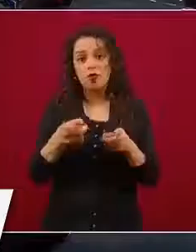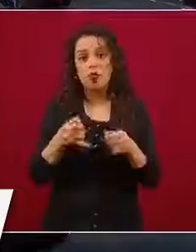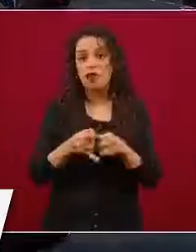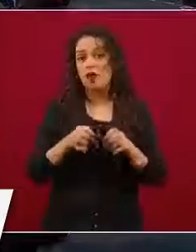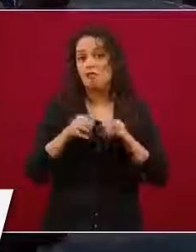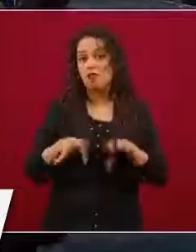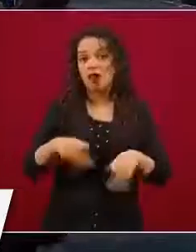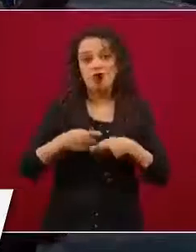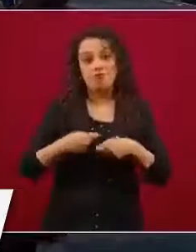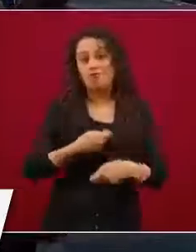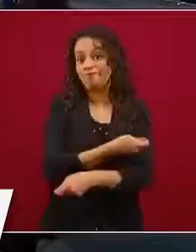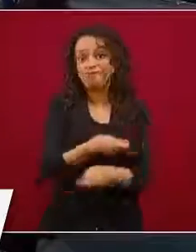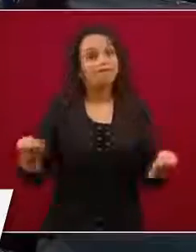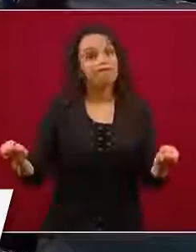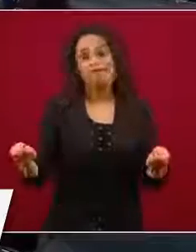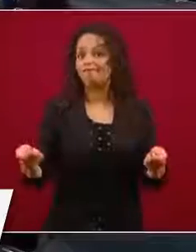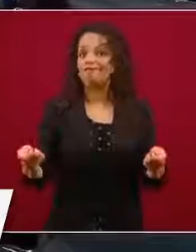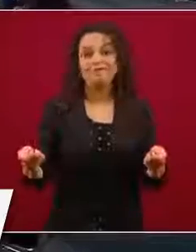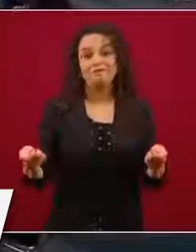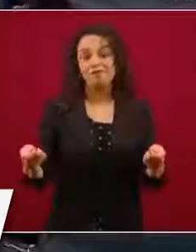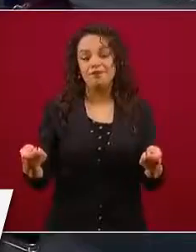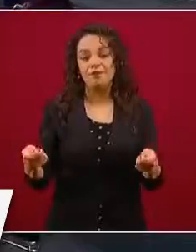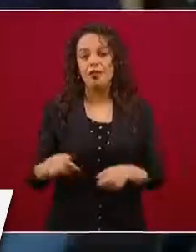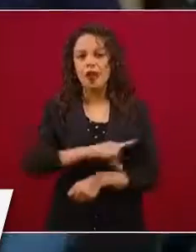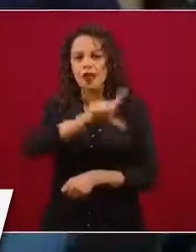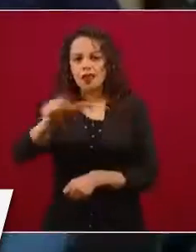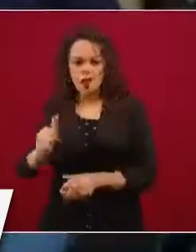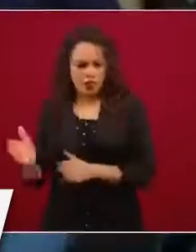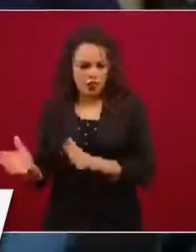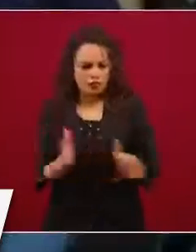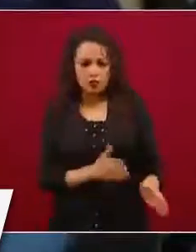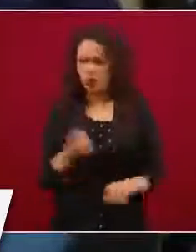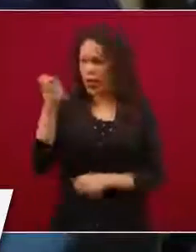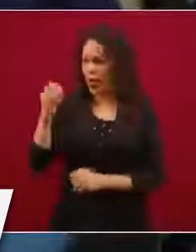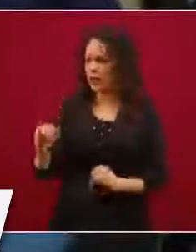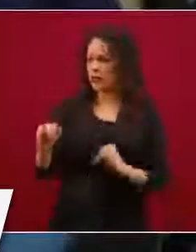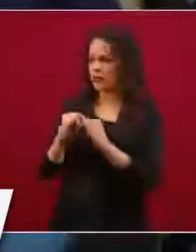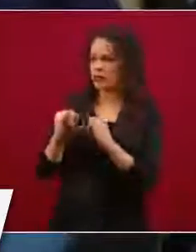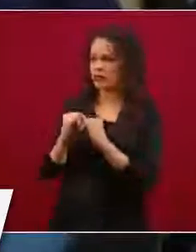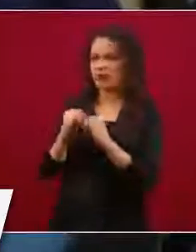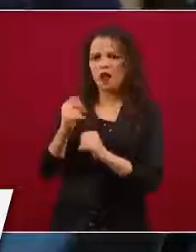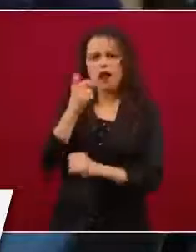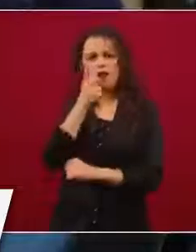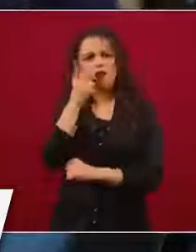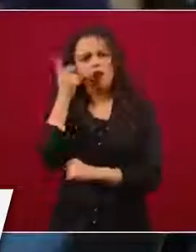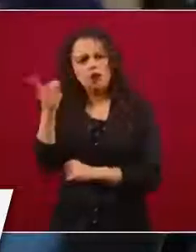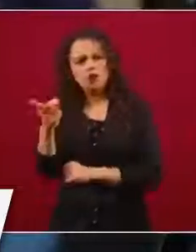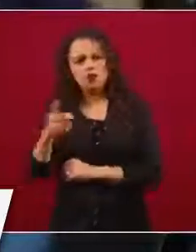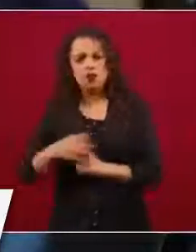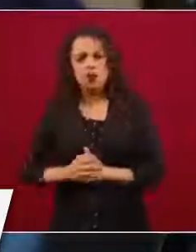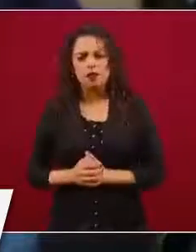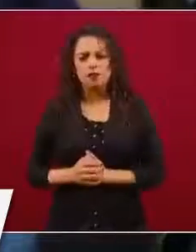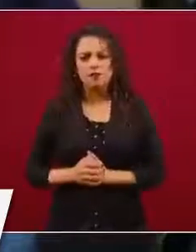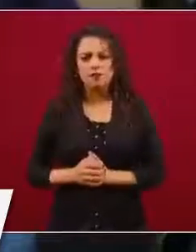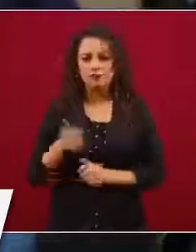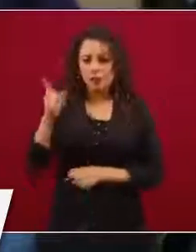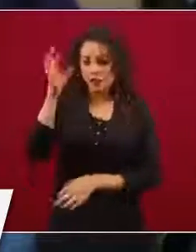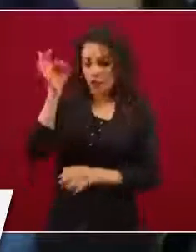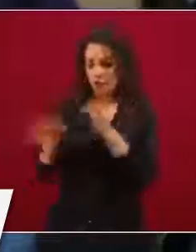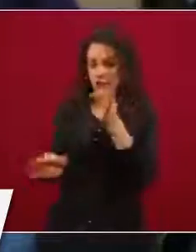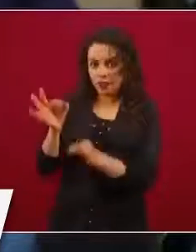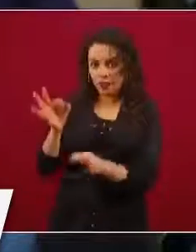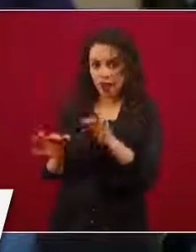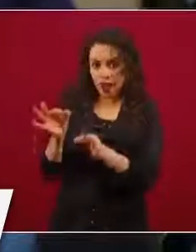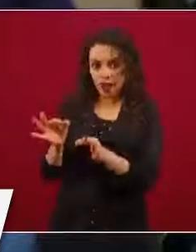Luego entonces el instituto calificó esa reserva que puso la fiscalía